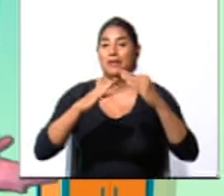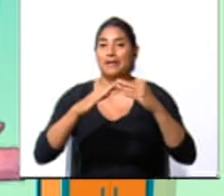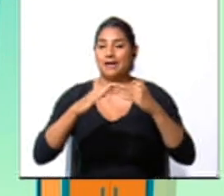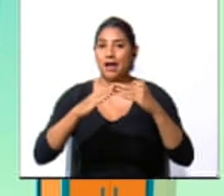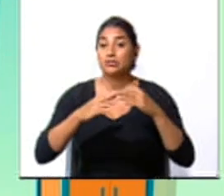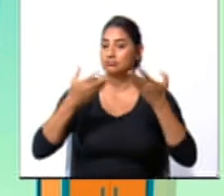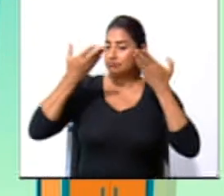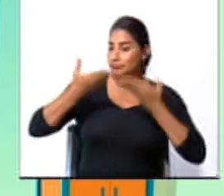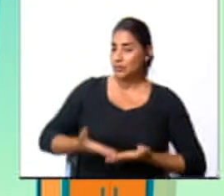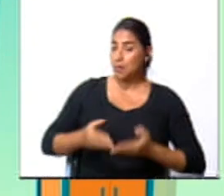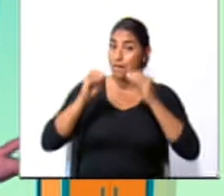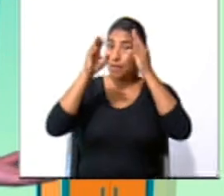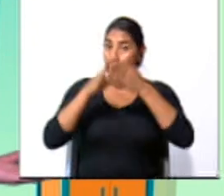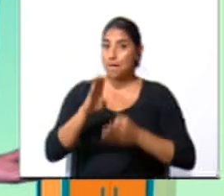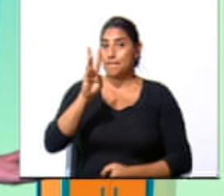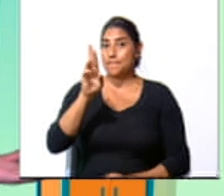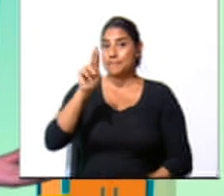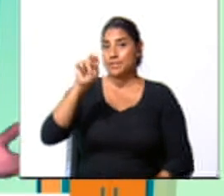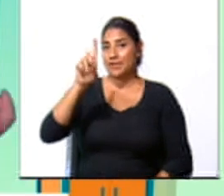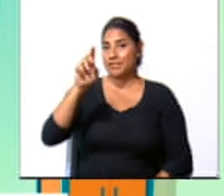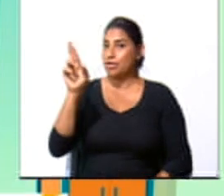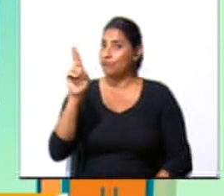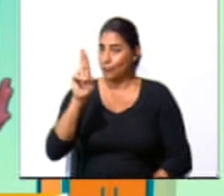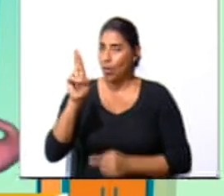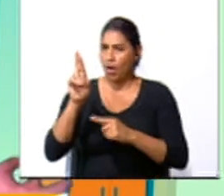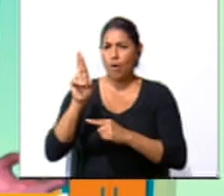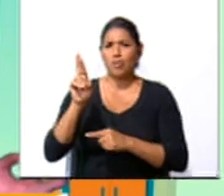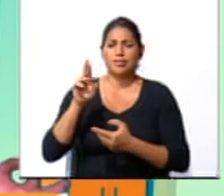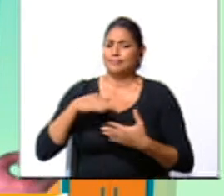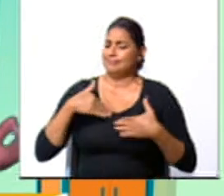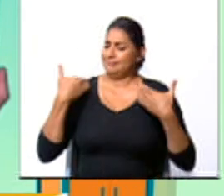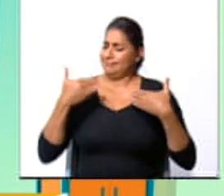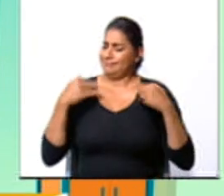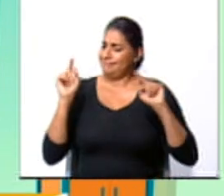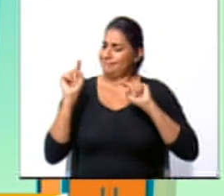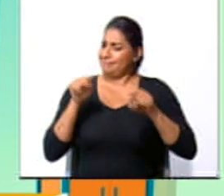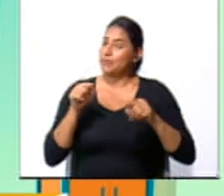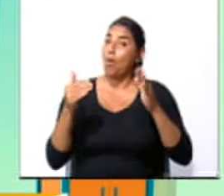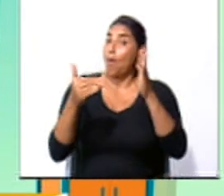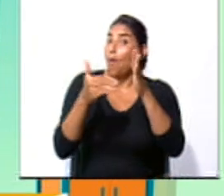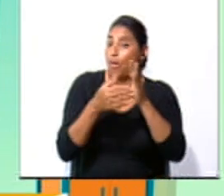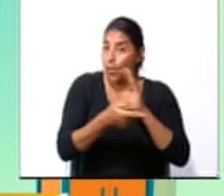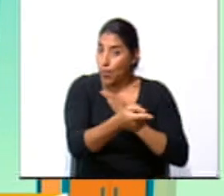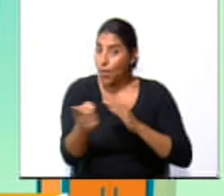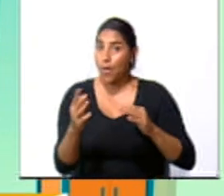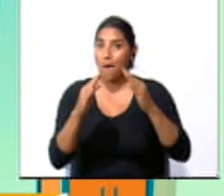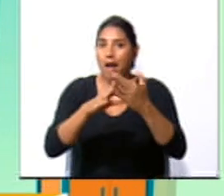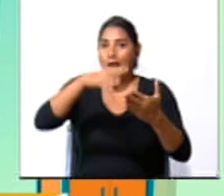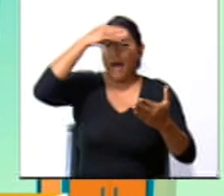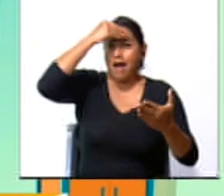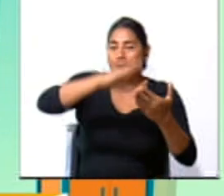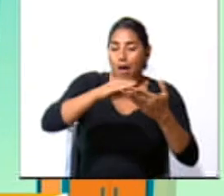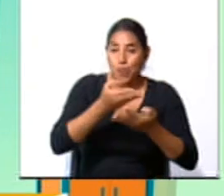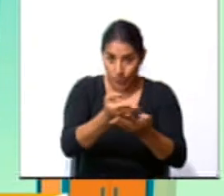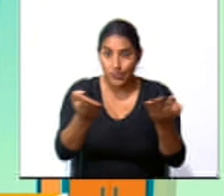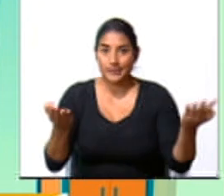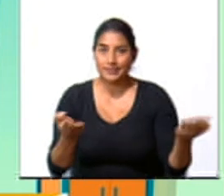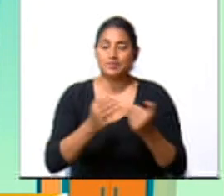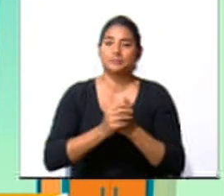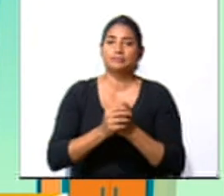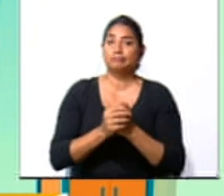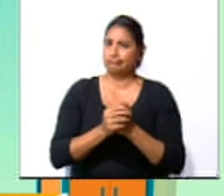Yo soy la profesora Brenda Rojas y estoy muy contenta de estar nuevamente aprendiendo con ustedes.